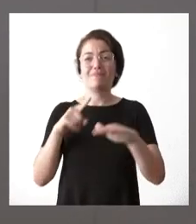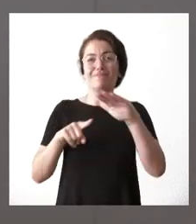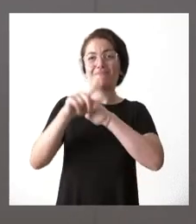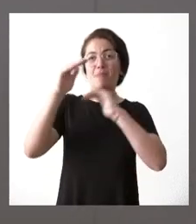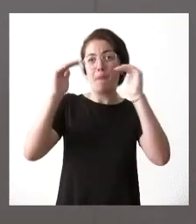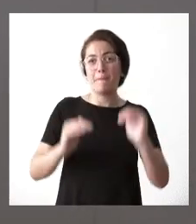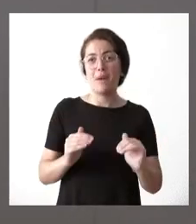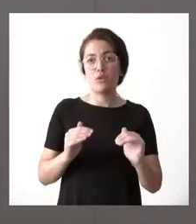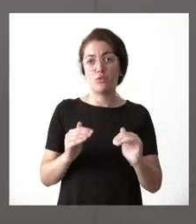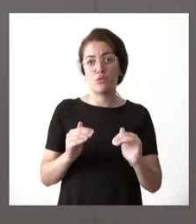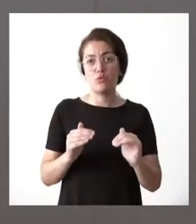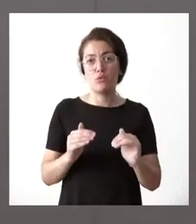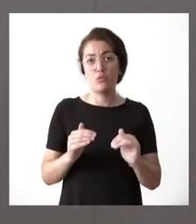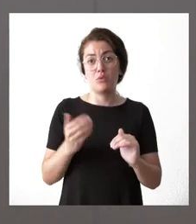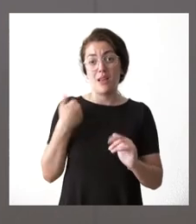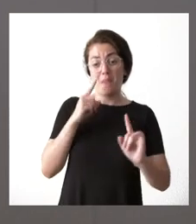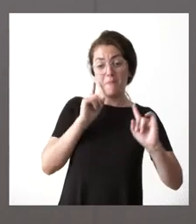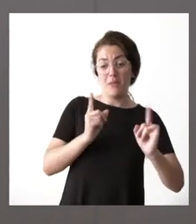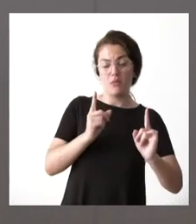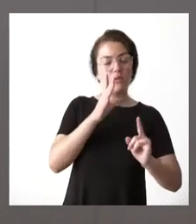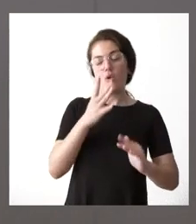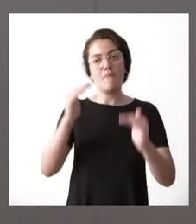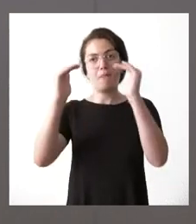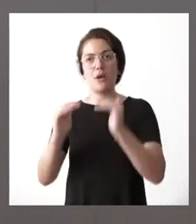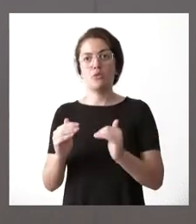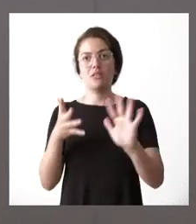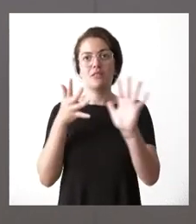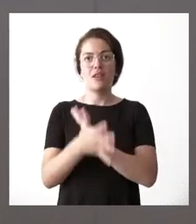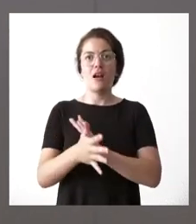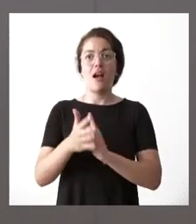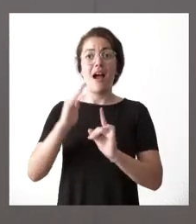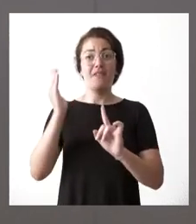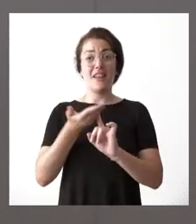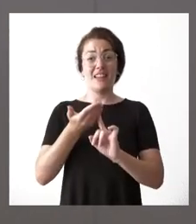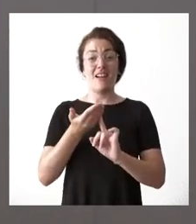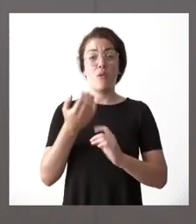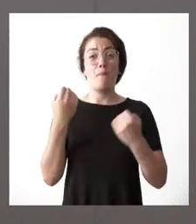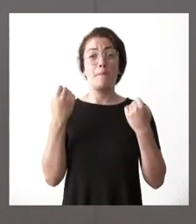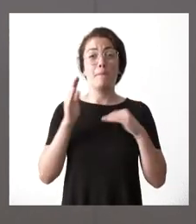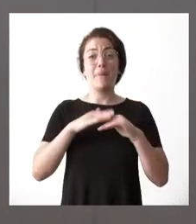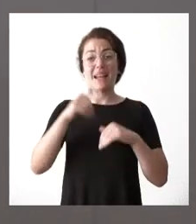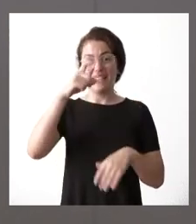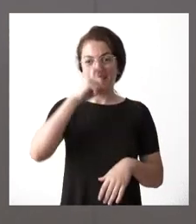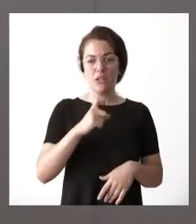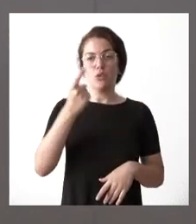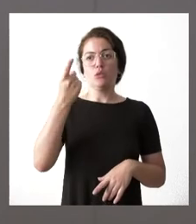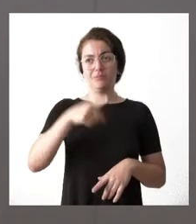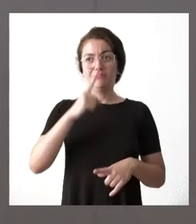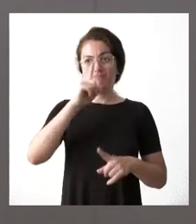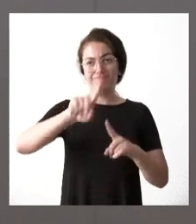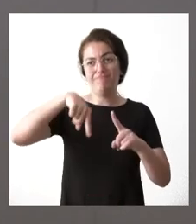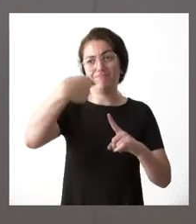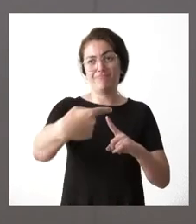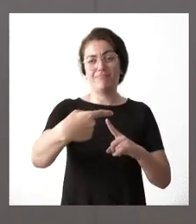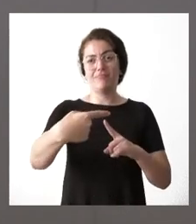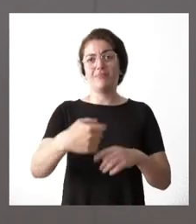inicialmente previsto esto tiene un impacto no solamente para este año sino también para los sucesivos y en la medida en que lógicamente algunos de los